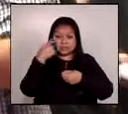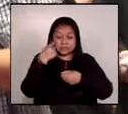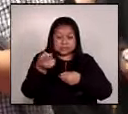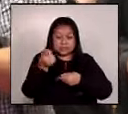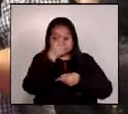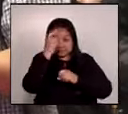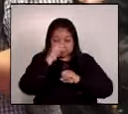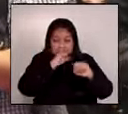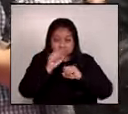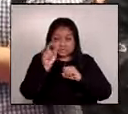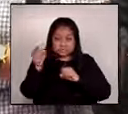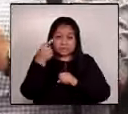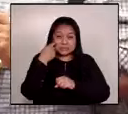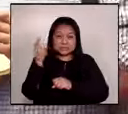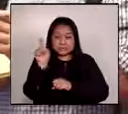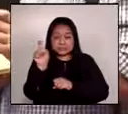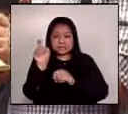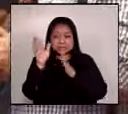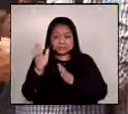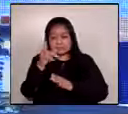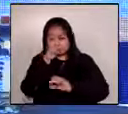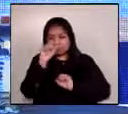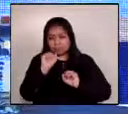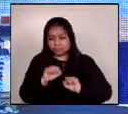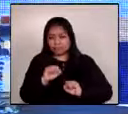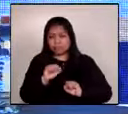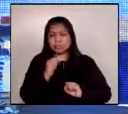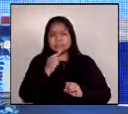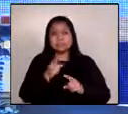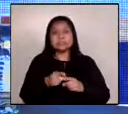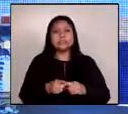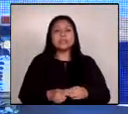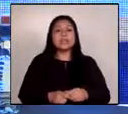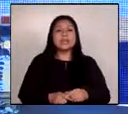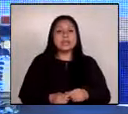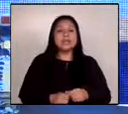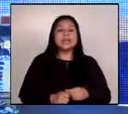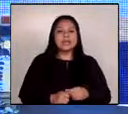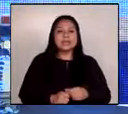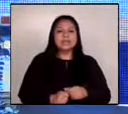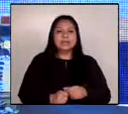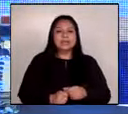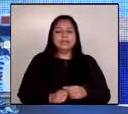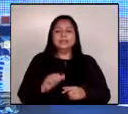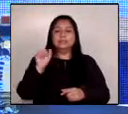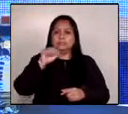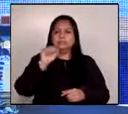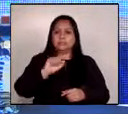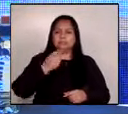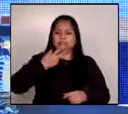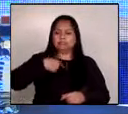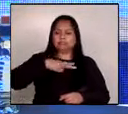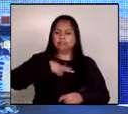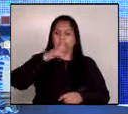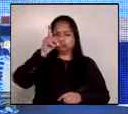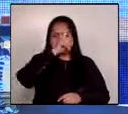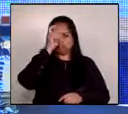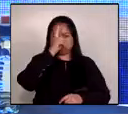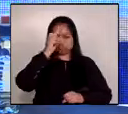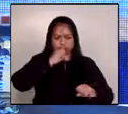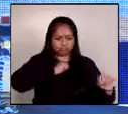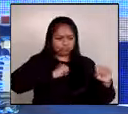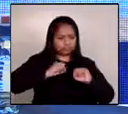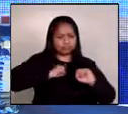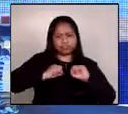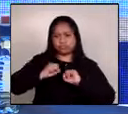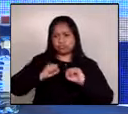con ese fiscal gracias por tu pregunta y efectivamente nosotros vamos a trabajar con todos los